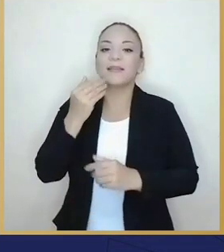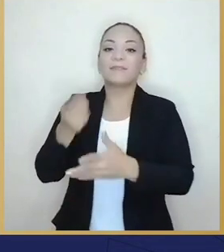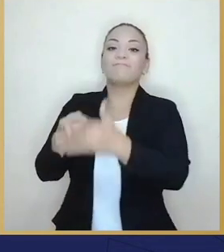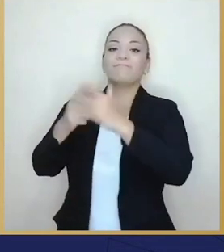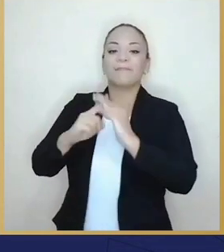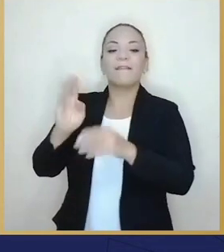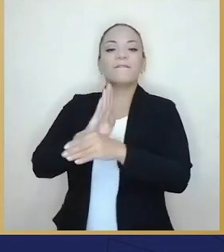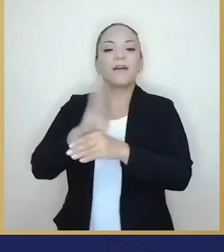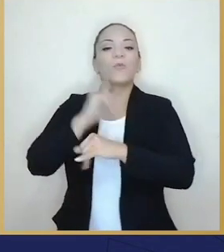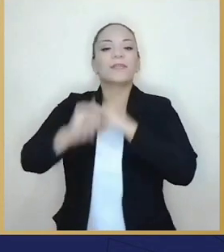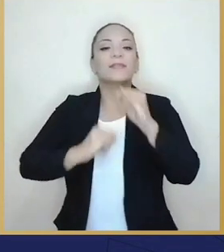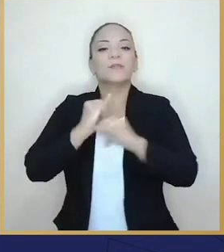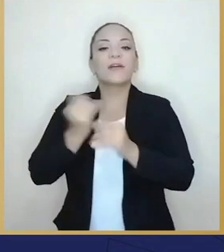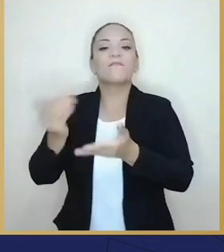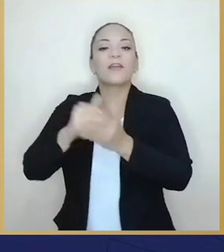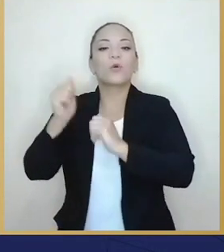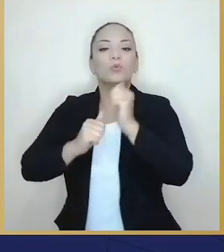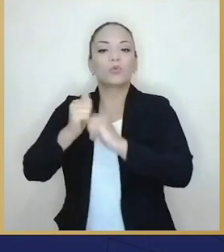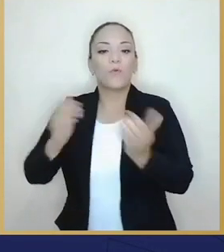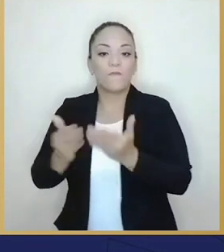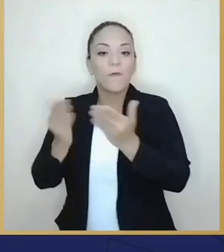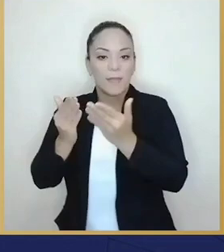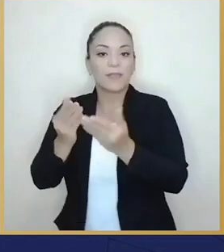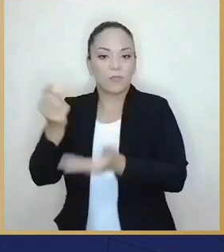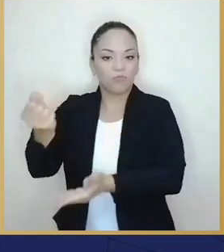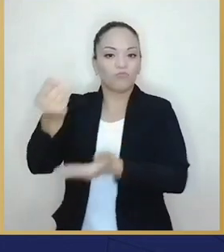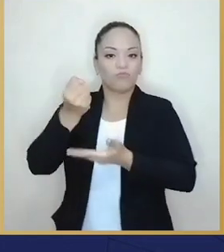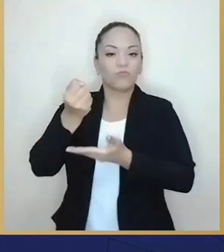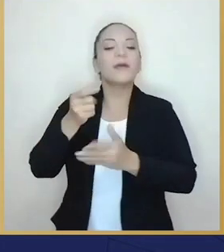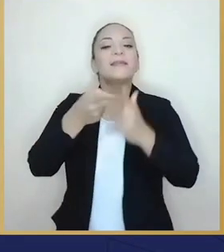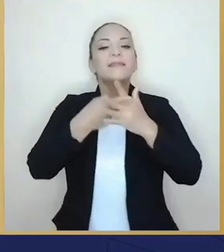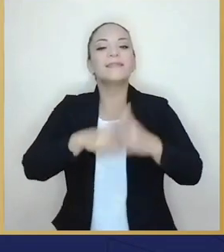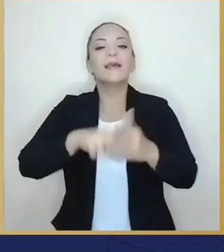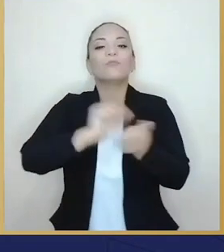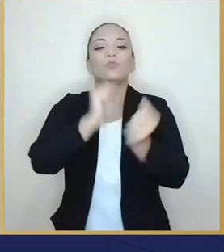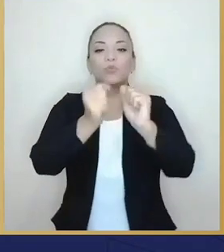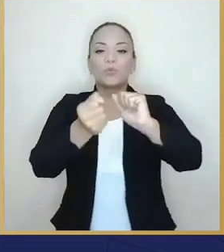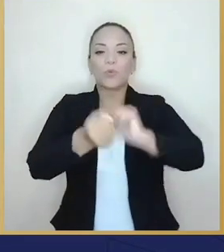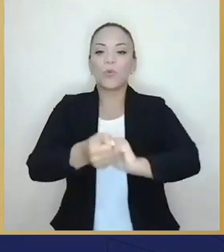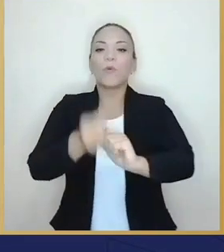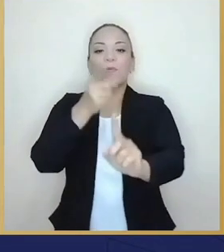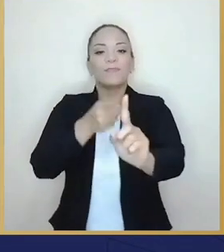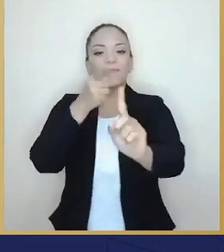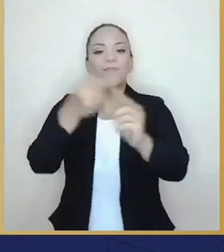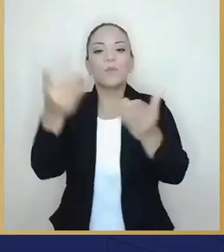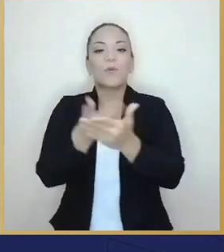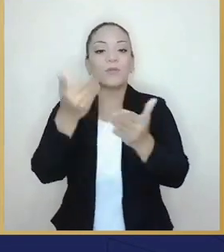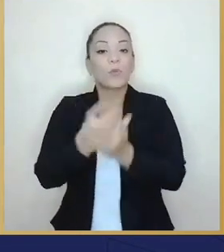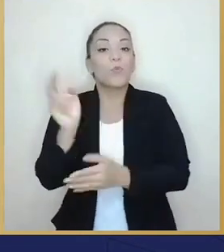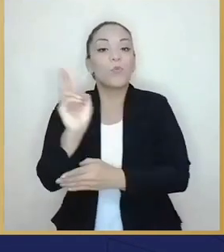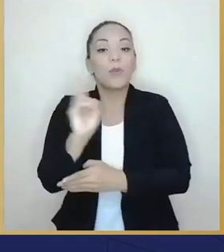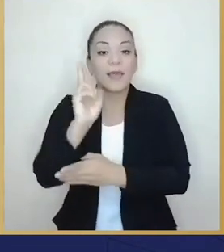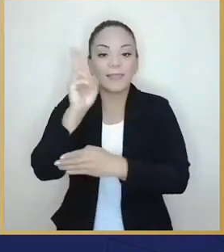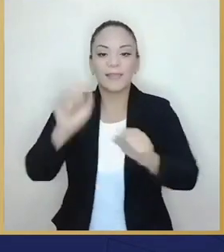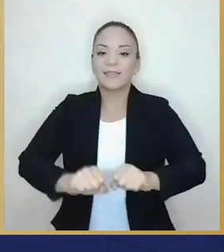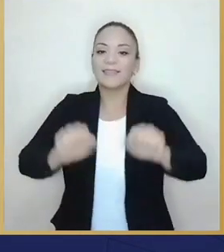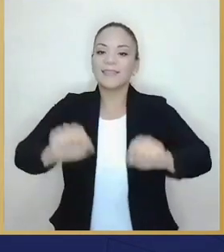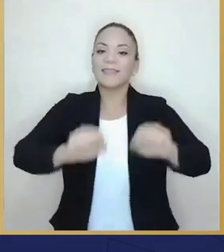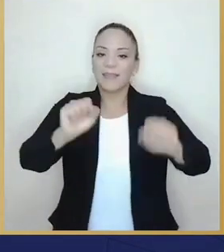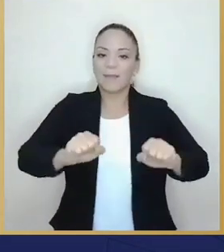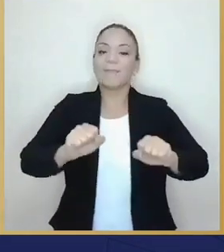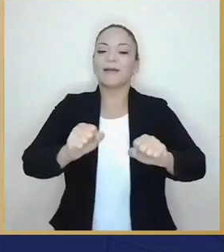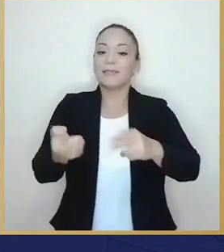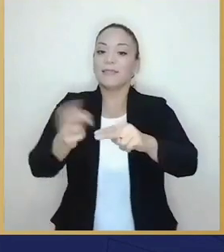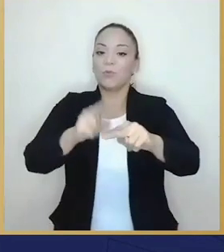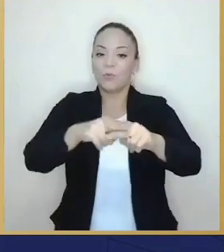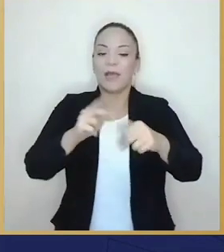financiamiento del Banco Internacional de Reconstrucción y Fomento, iniciamos la transformación hacia la modernización urgente de nuestros sistemas